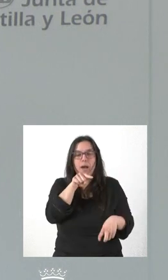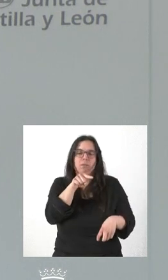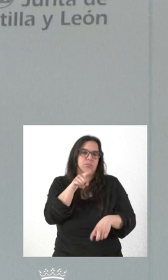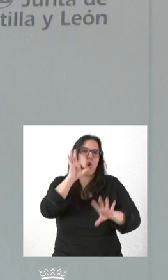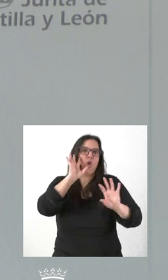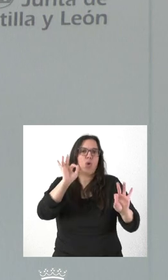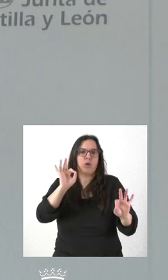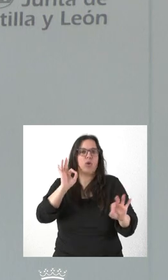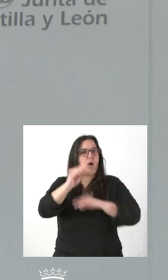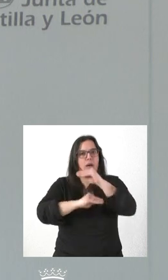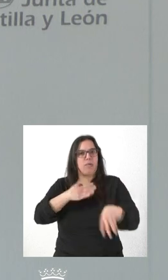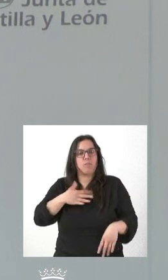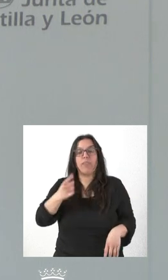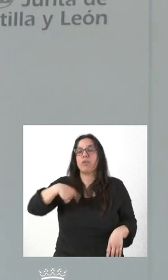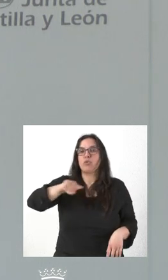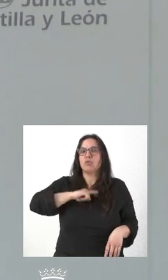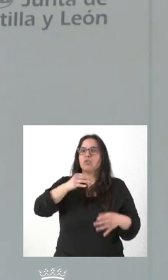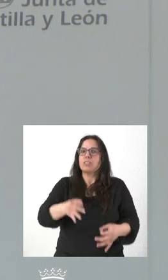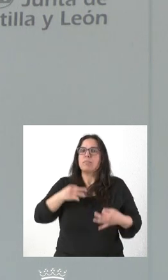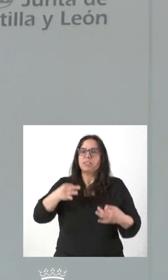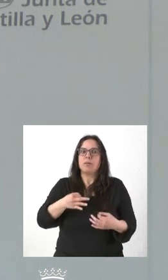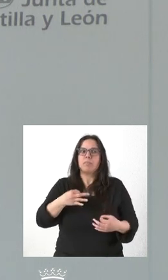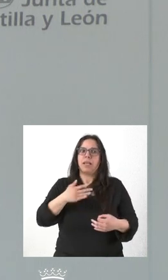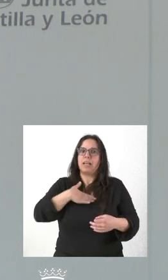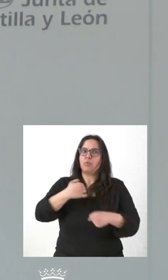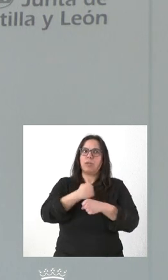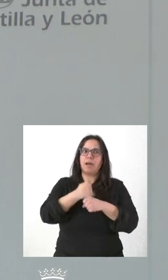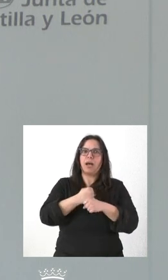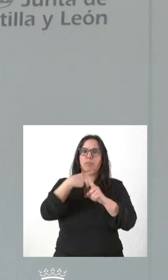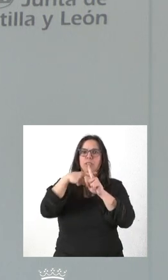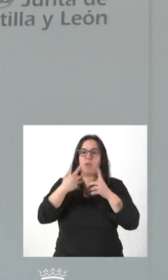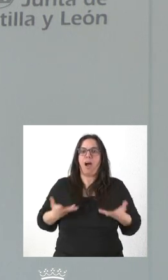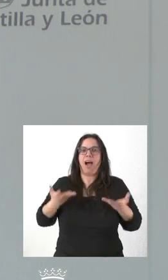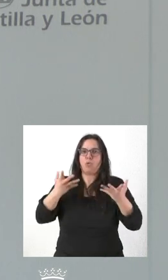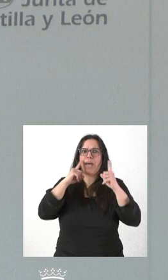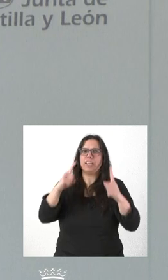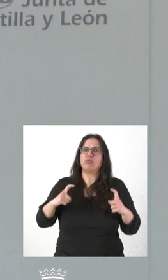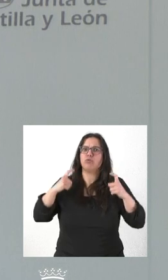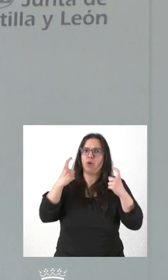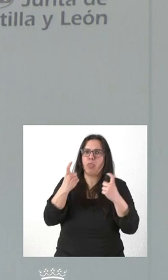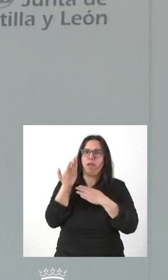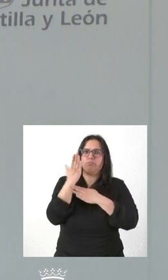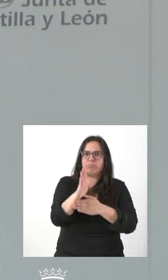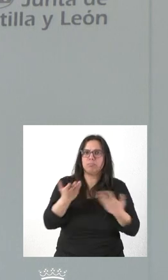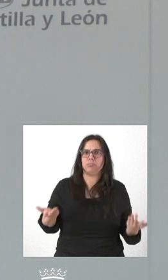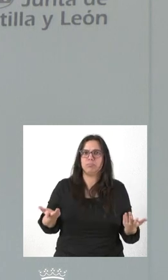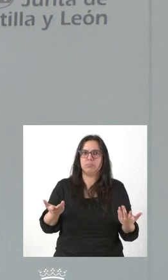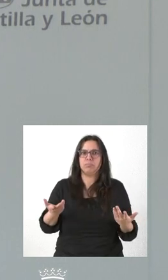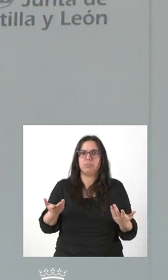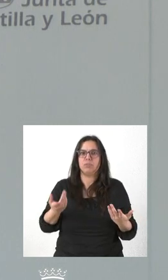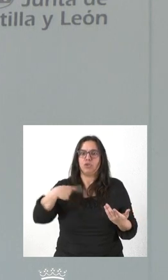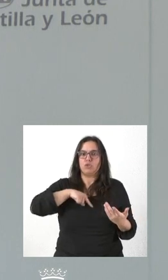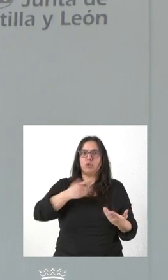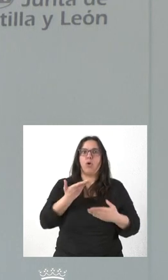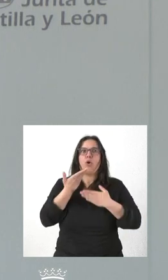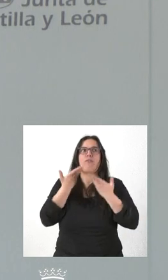lógicamente lo puede hacer. Nuestra voluntad siempre es ir en positivo, es ayudar, es poner un esfuerzo encima de la mesa, es poner algo que creemos que puede ser